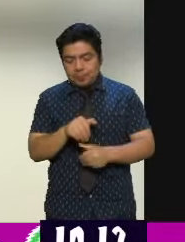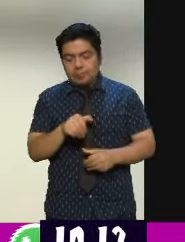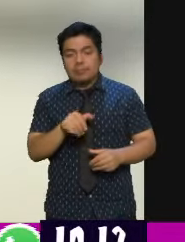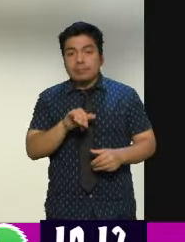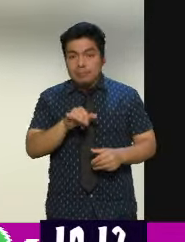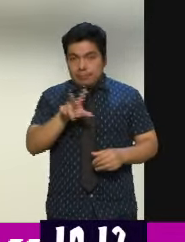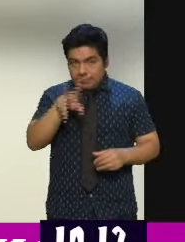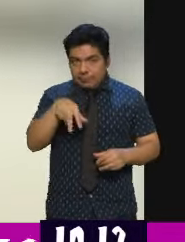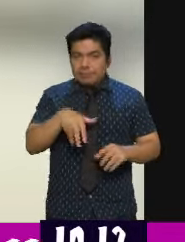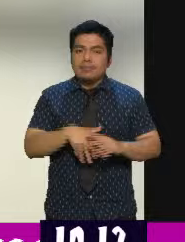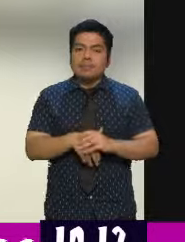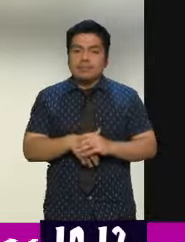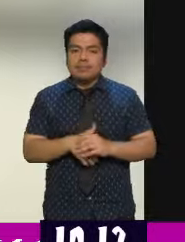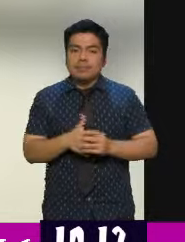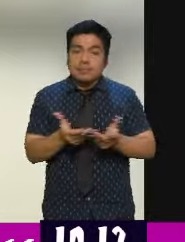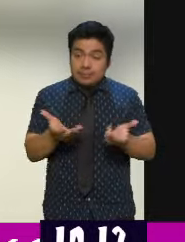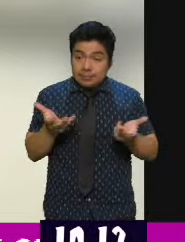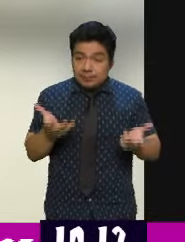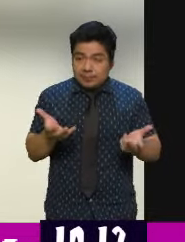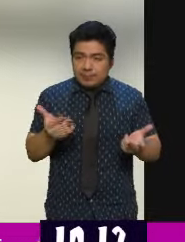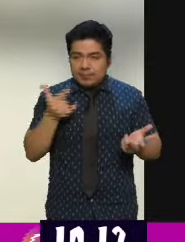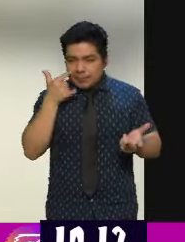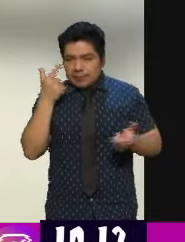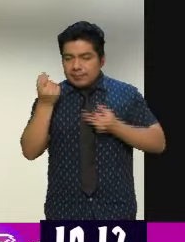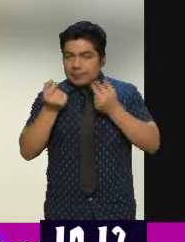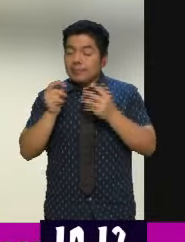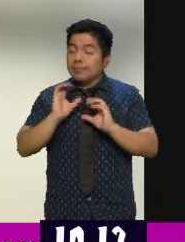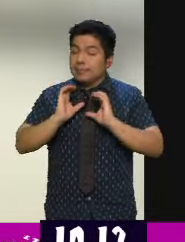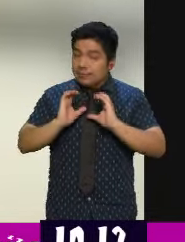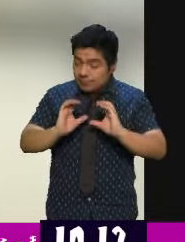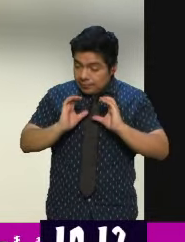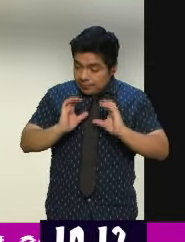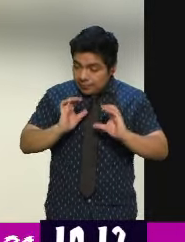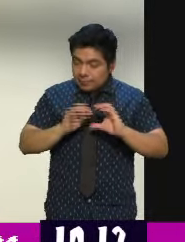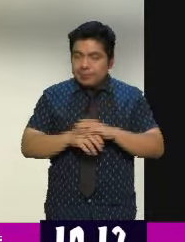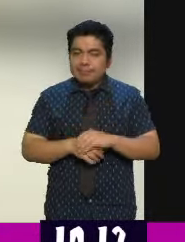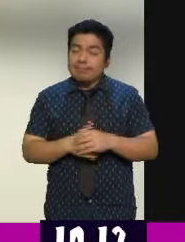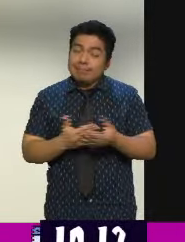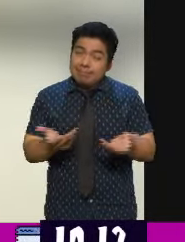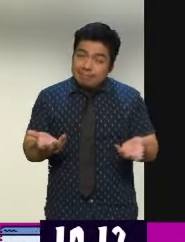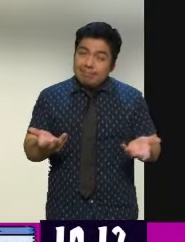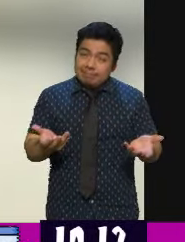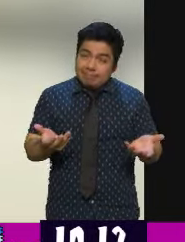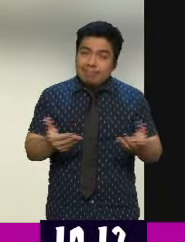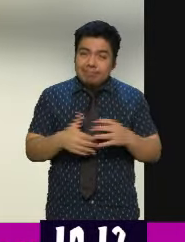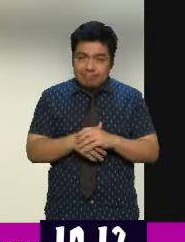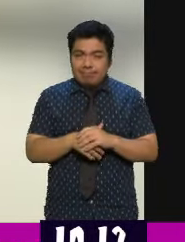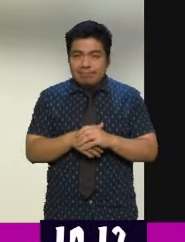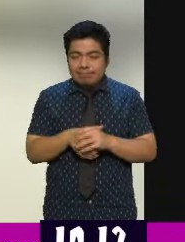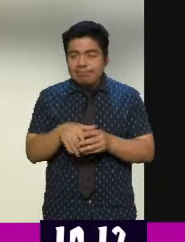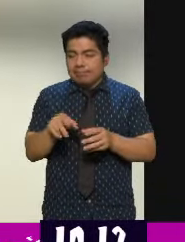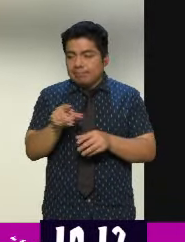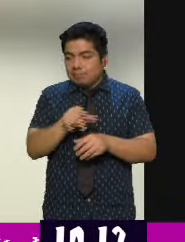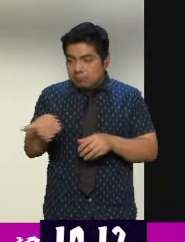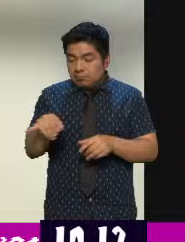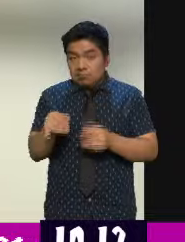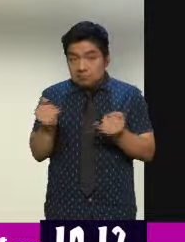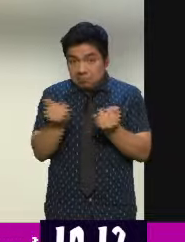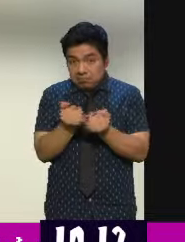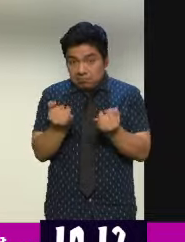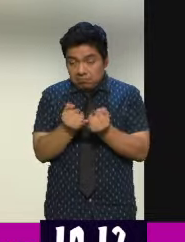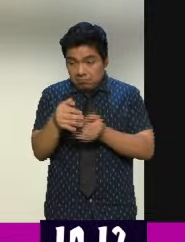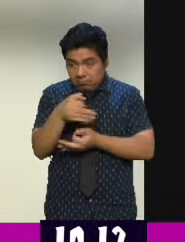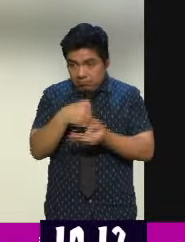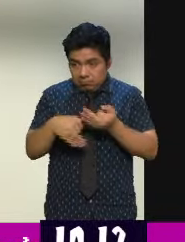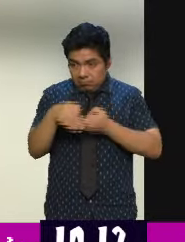Totalmente cierto. Entonces, ahí tendríamos que ser más cuidadosos. Esa medida no podría ser pareja para todos. Por ejemplo, los